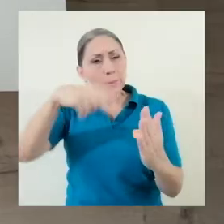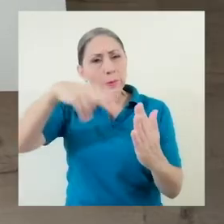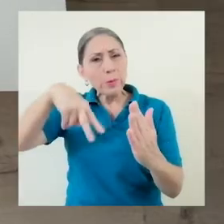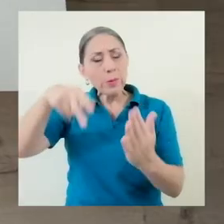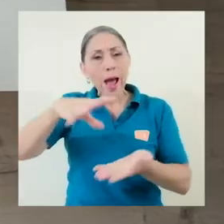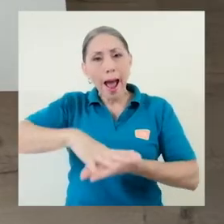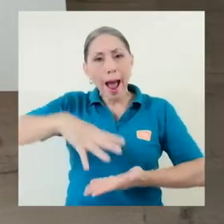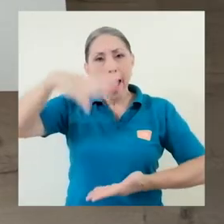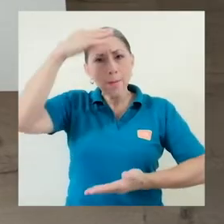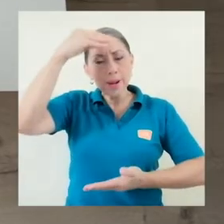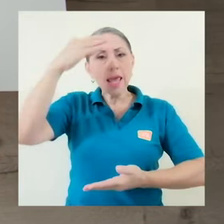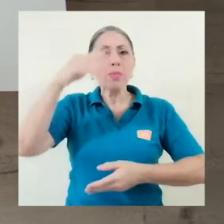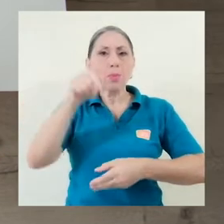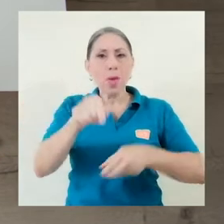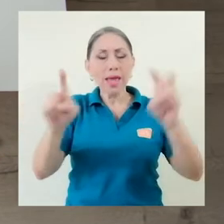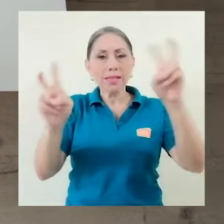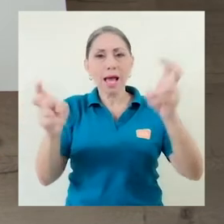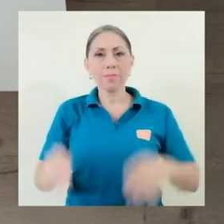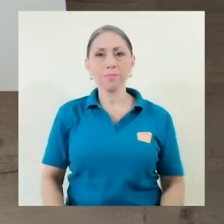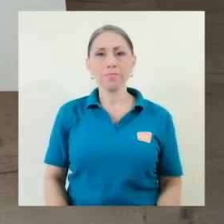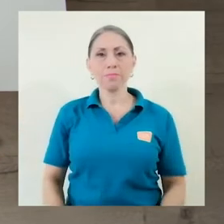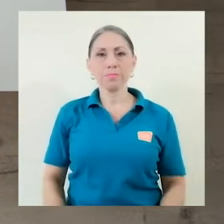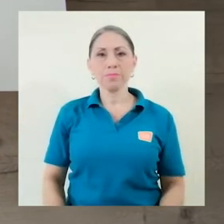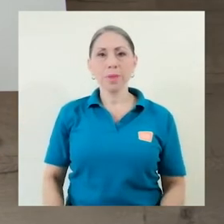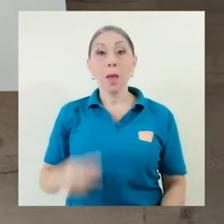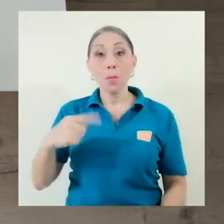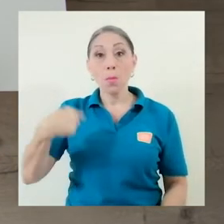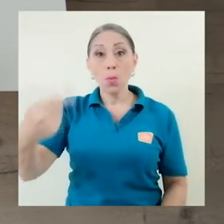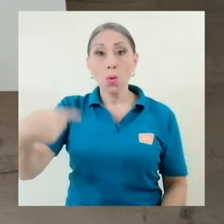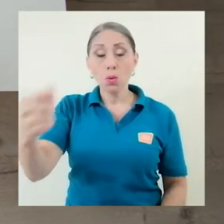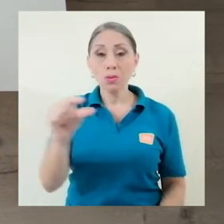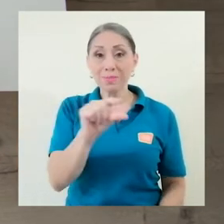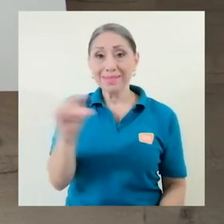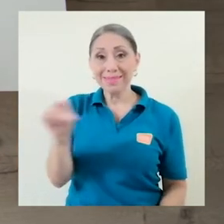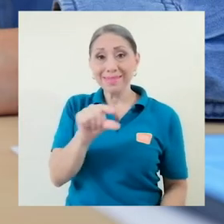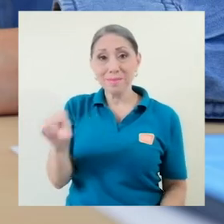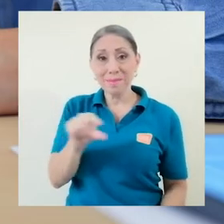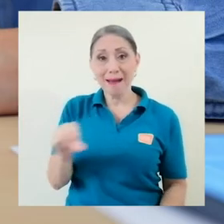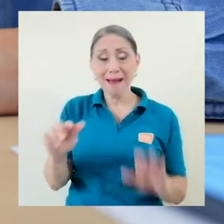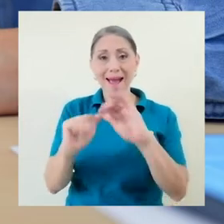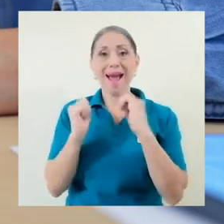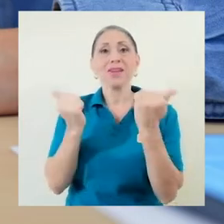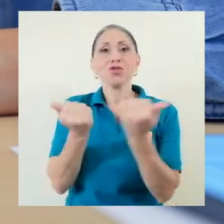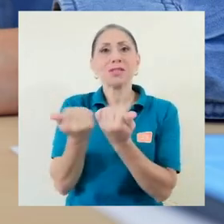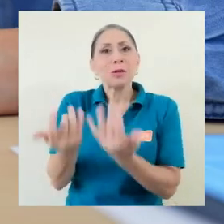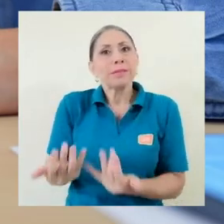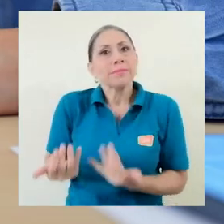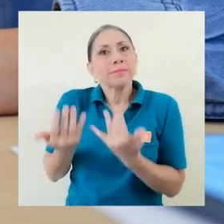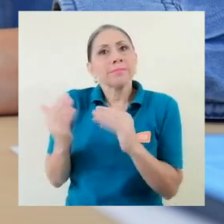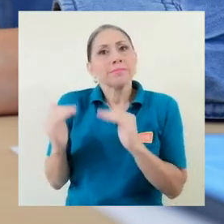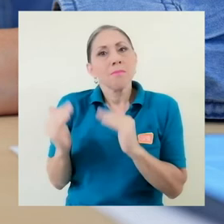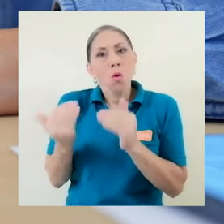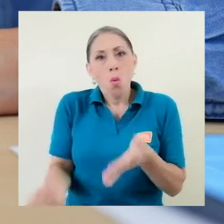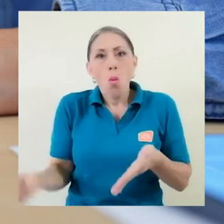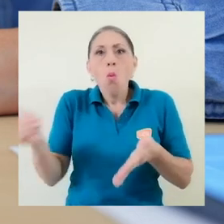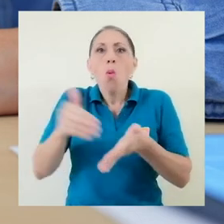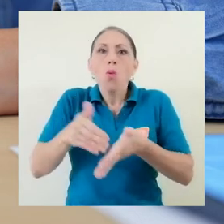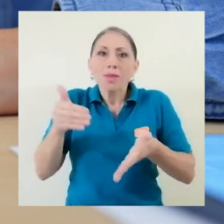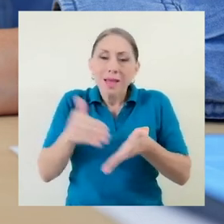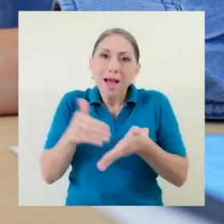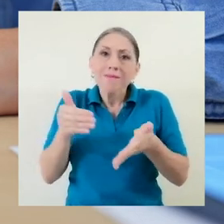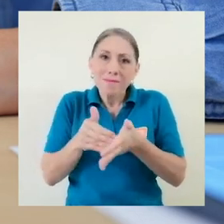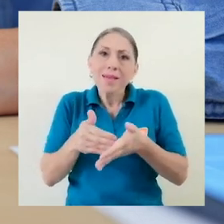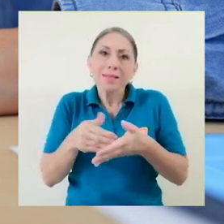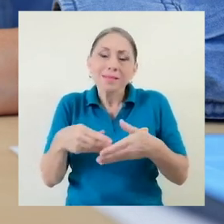que aprendan un poco acerca de esta temática. En las próximas semanas, la asociación espera volver a habilitar